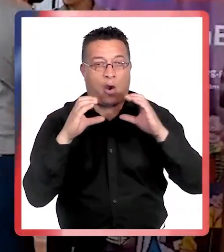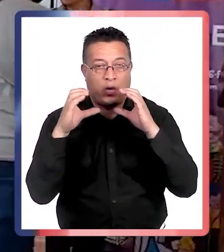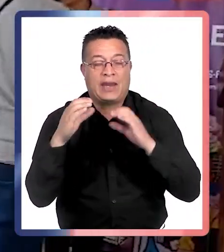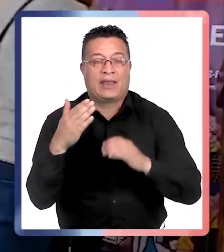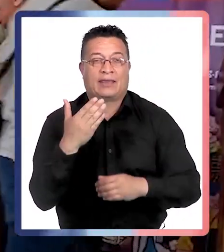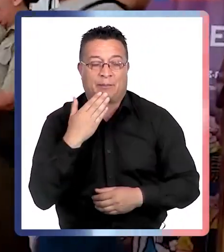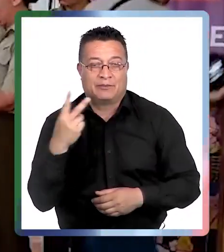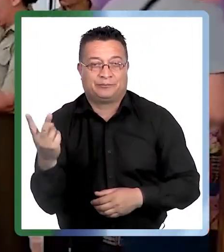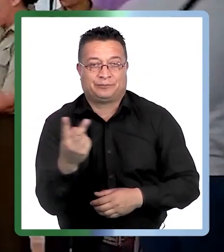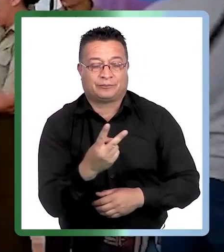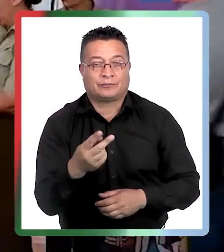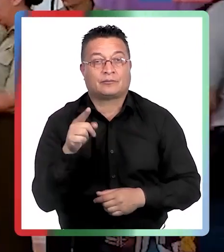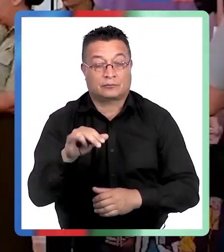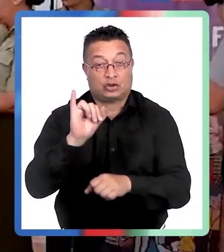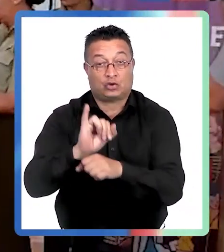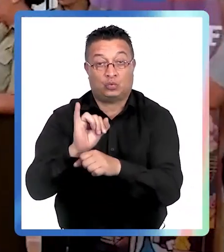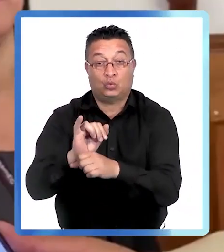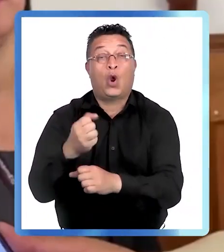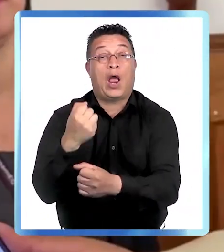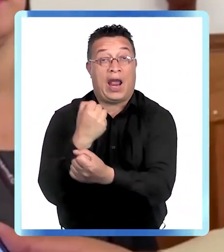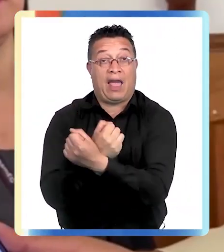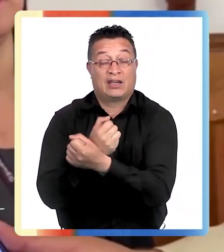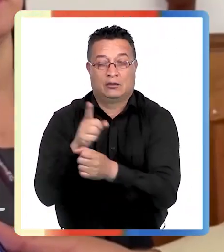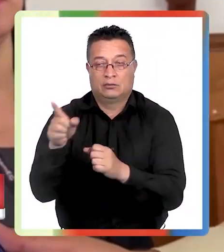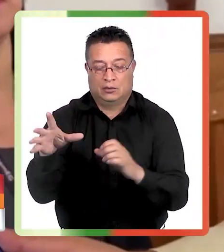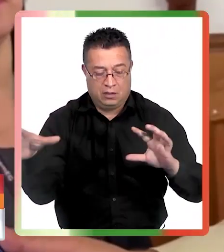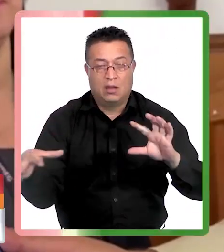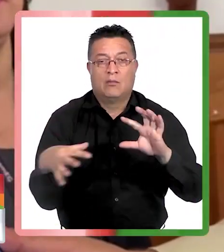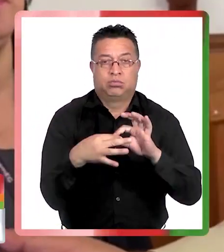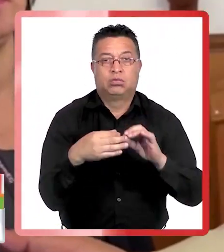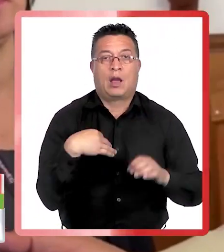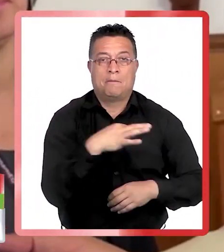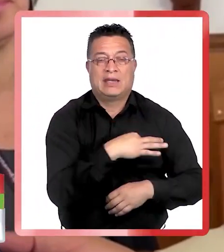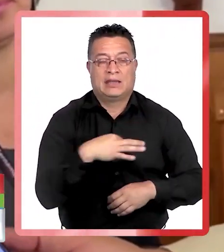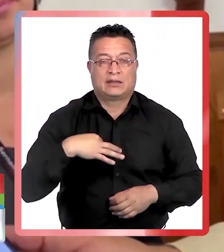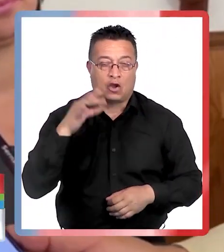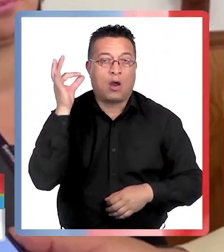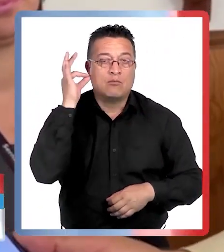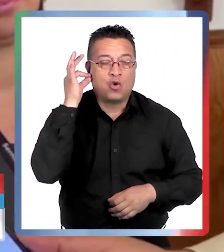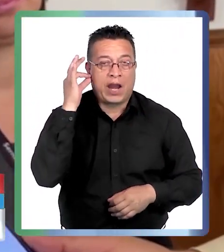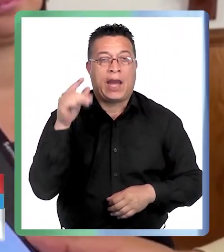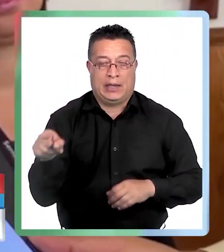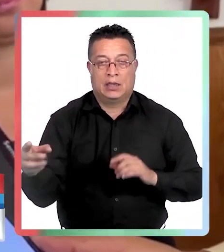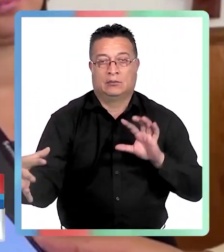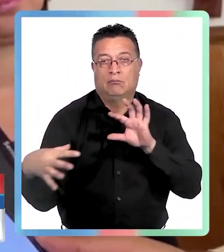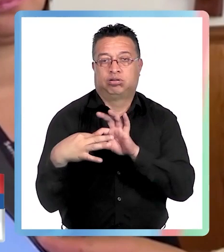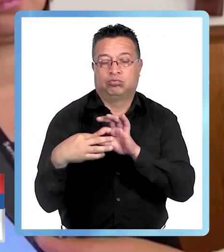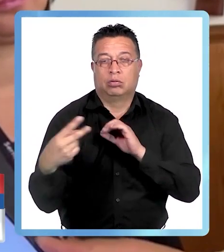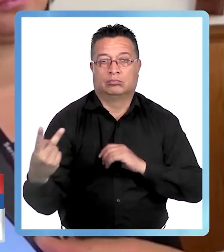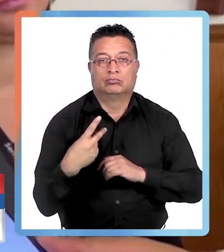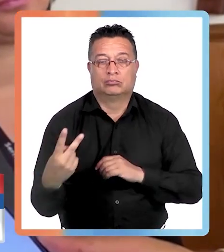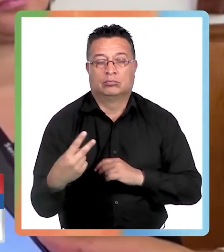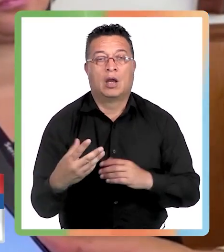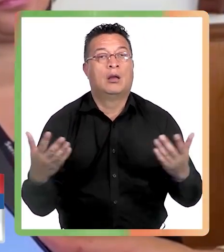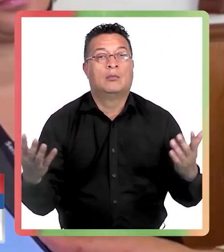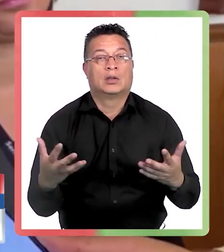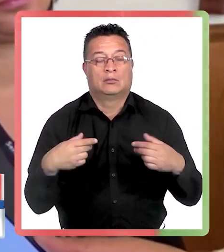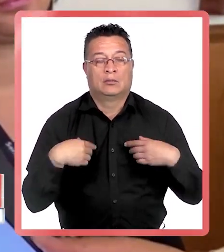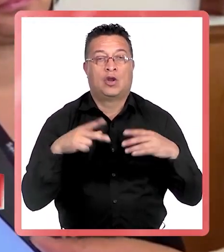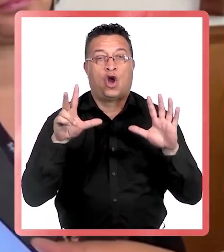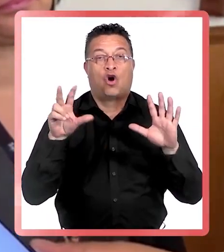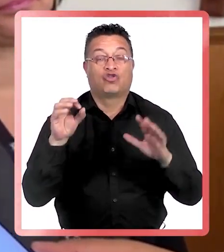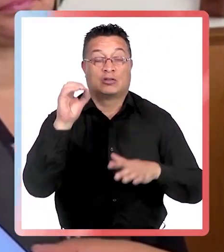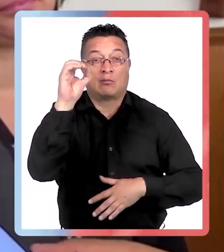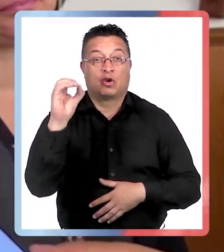La institución de carabineros es una institución aliada en nuestro ministerio de la mujer y la que hay género. En cierta forma el 80